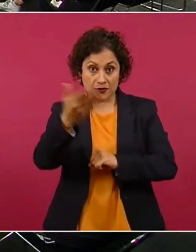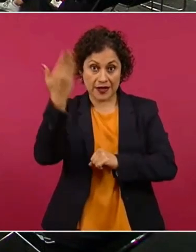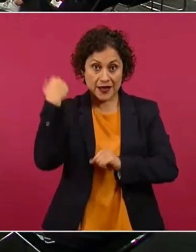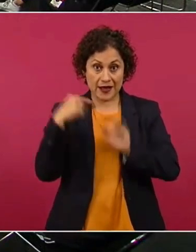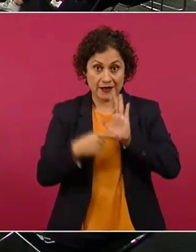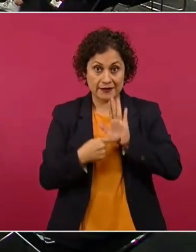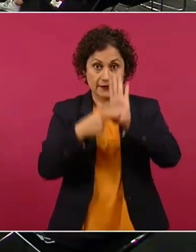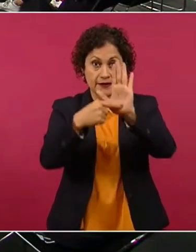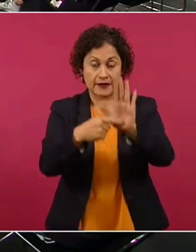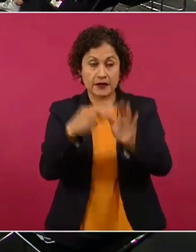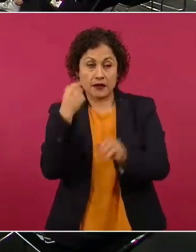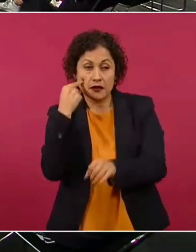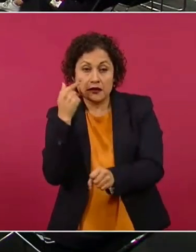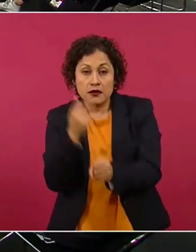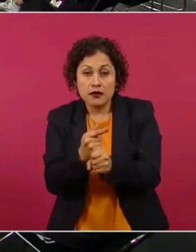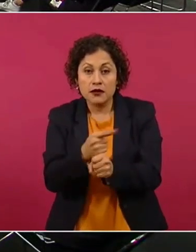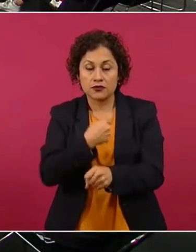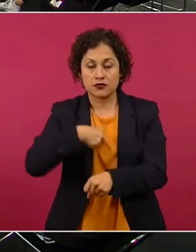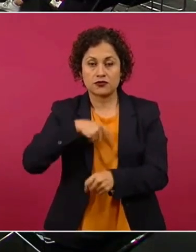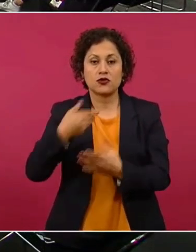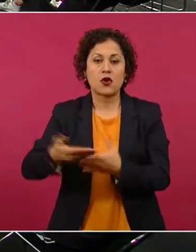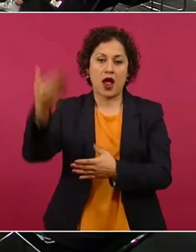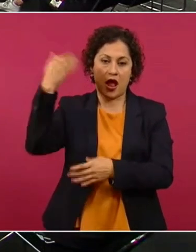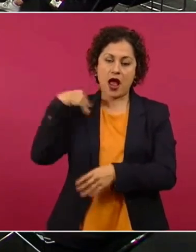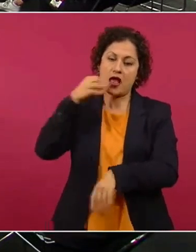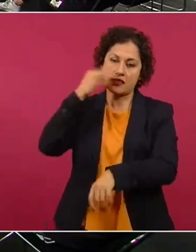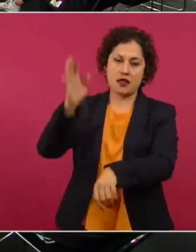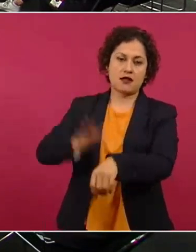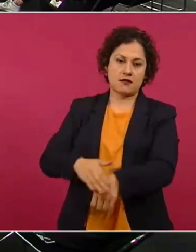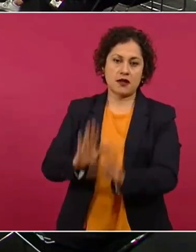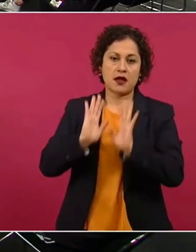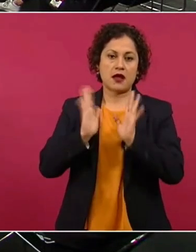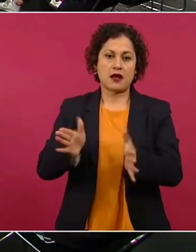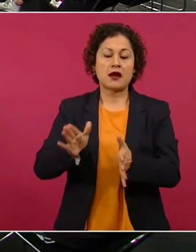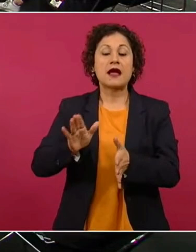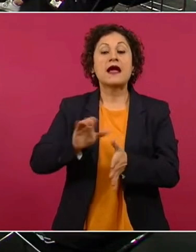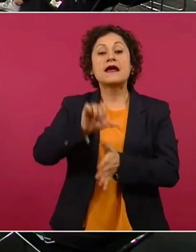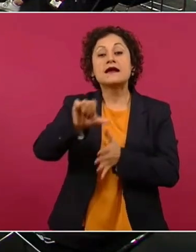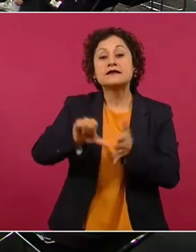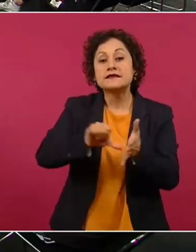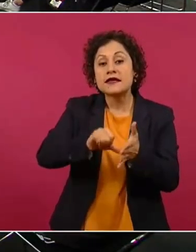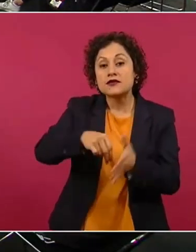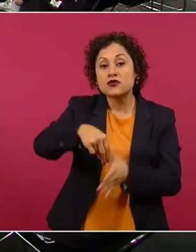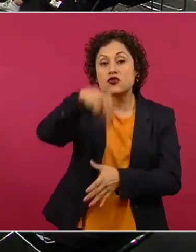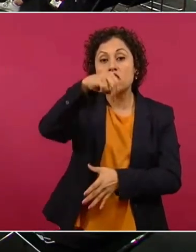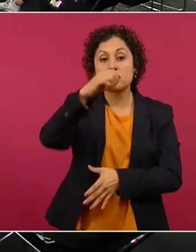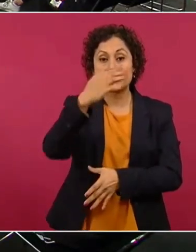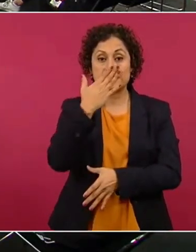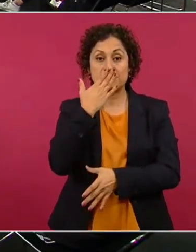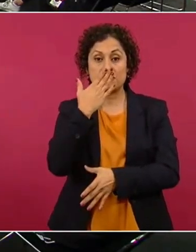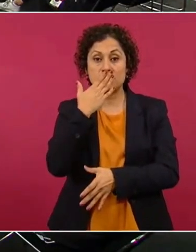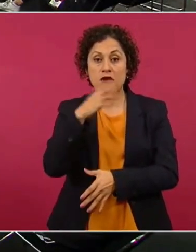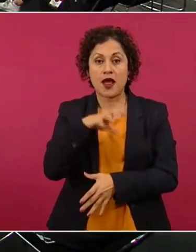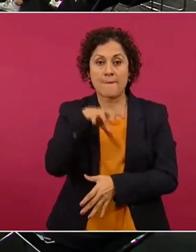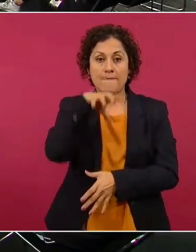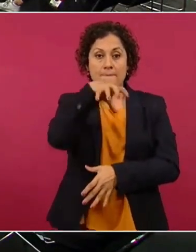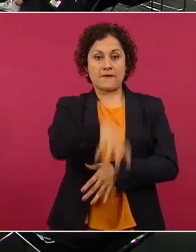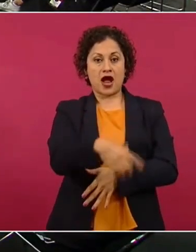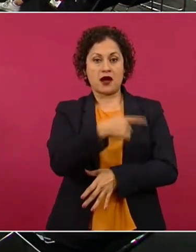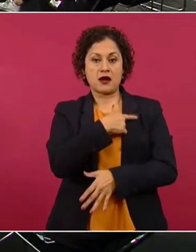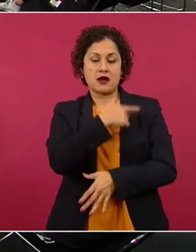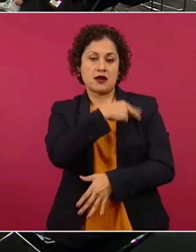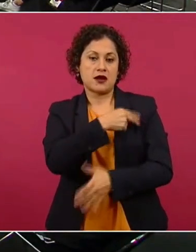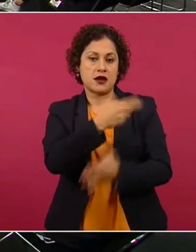pudimos percibir un detalle que ya hemos mencionado aquí. La región centro-norte de Sonora no tiene ningún cuartel, es decir, hay uno en Nogales,